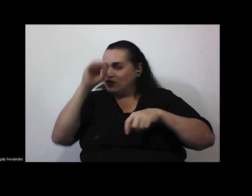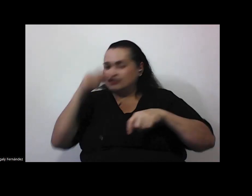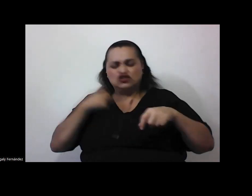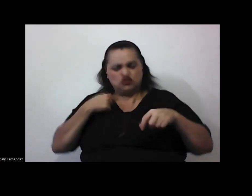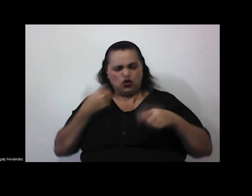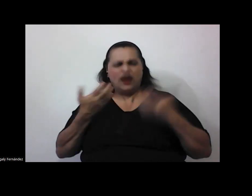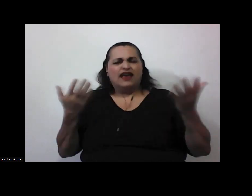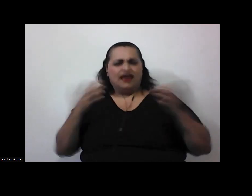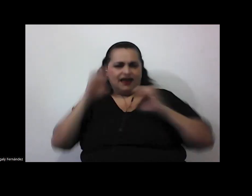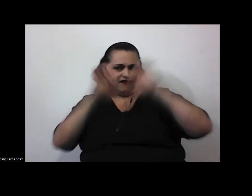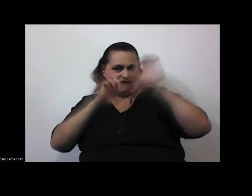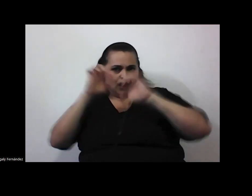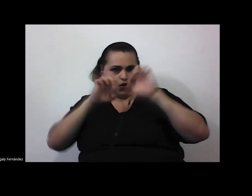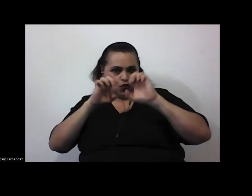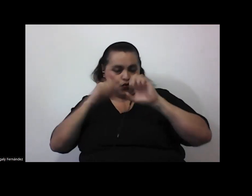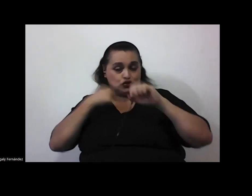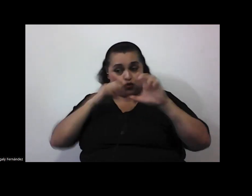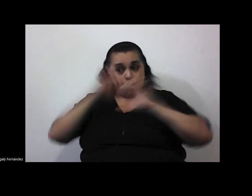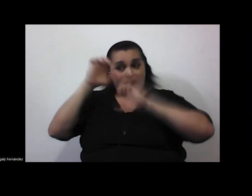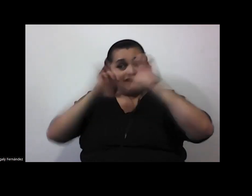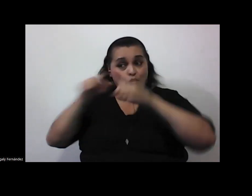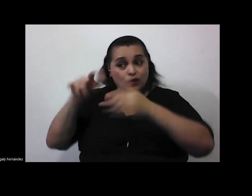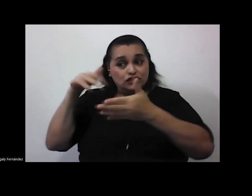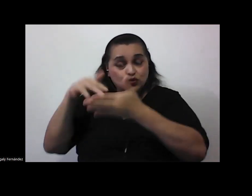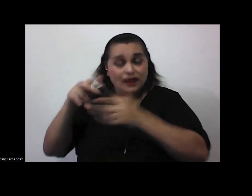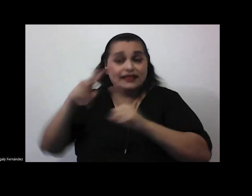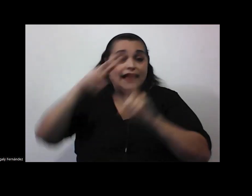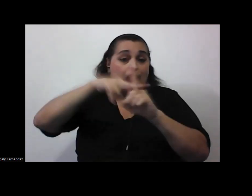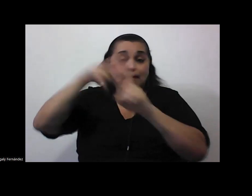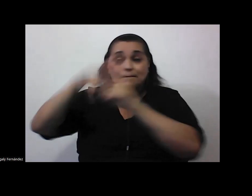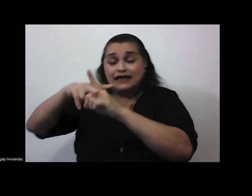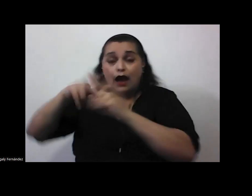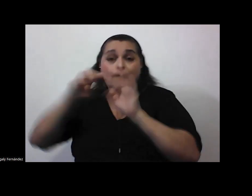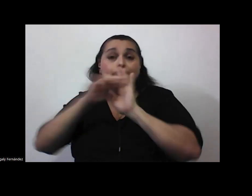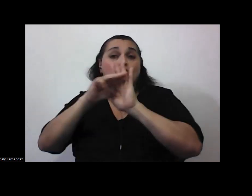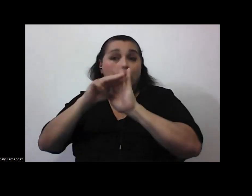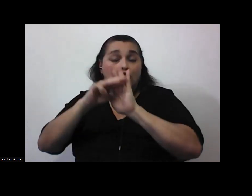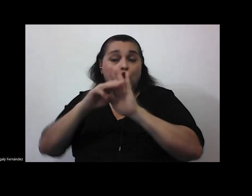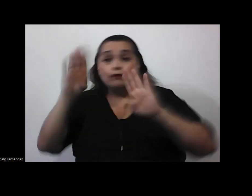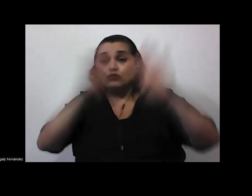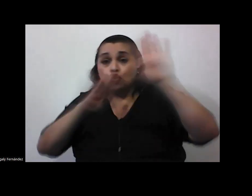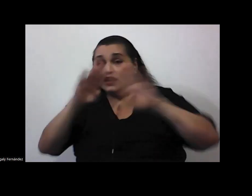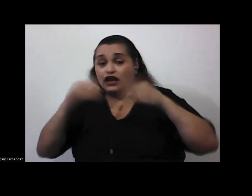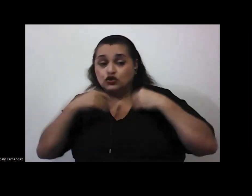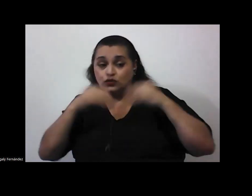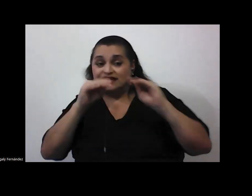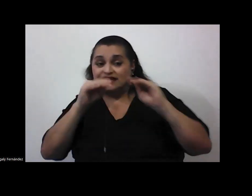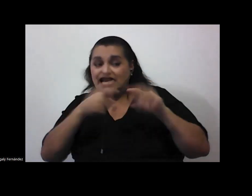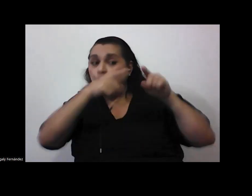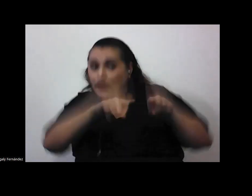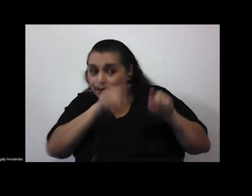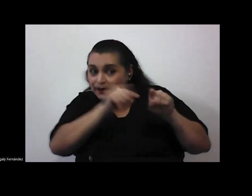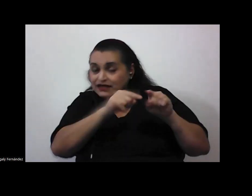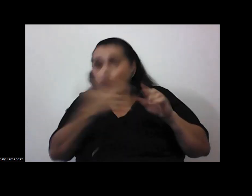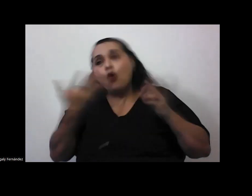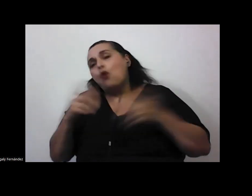evaluar? ¿voy a evaluar si el estudiante es capaz de aplicar los modelos de la biología que enseñé a este fenómeno o voy a evaluar su